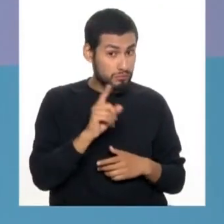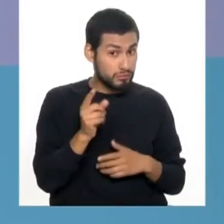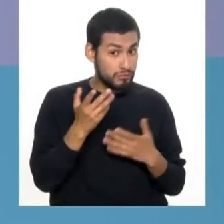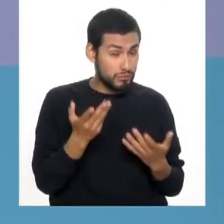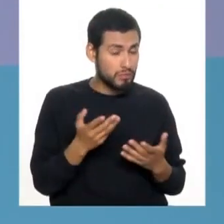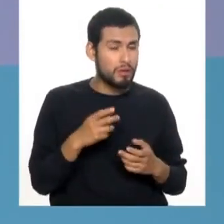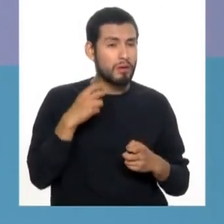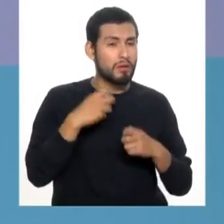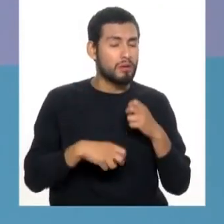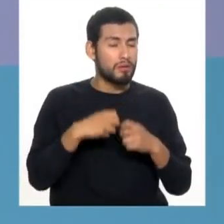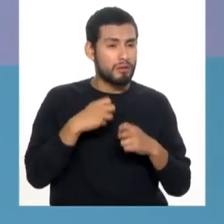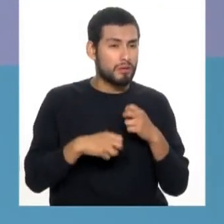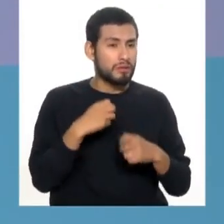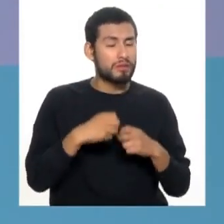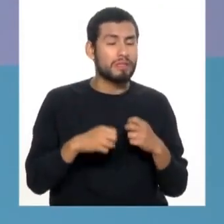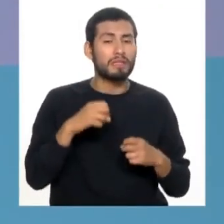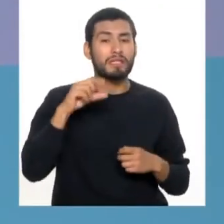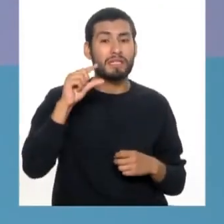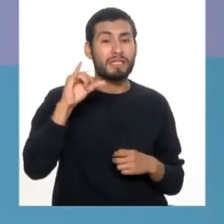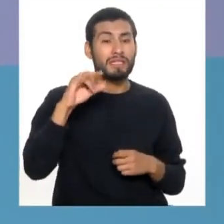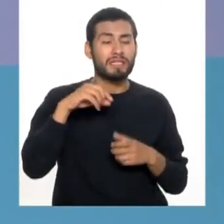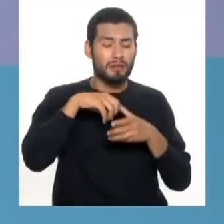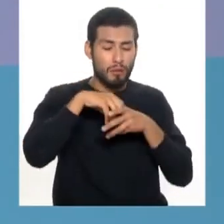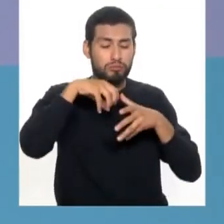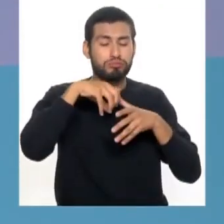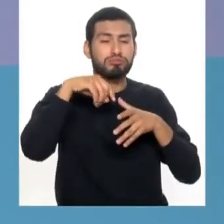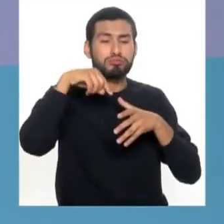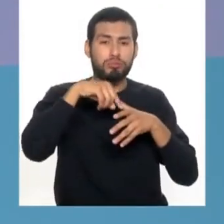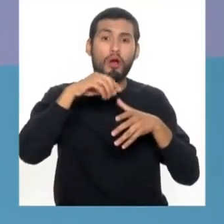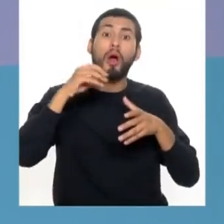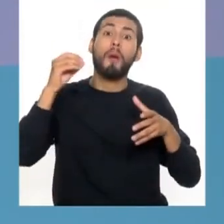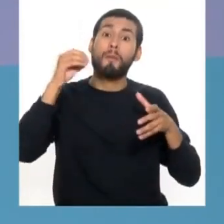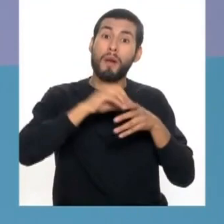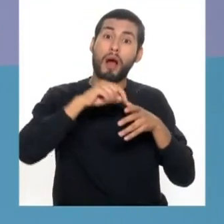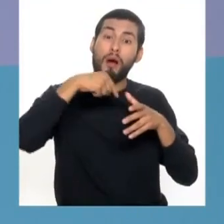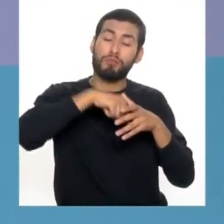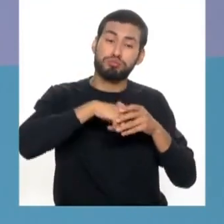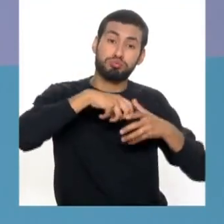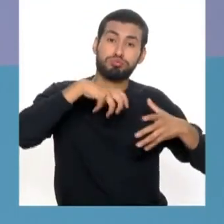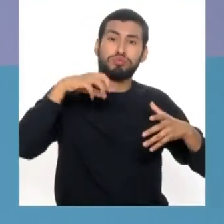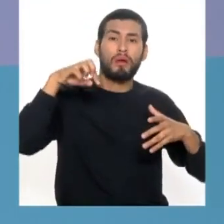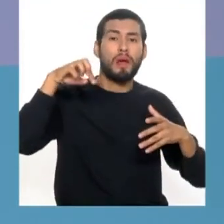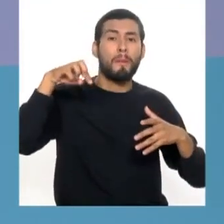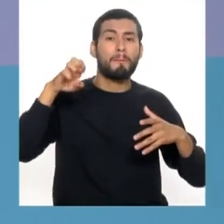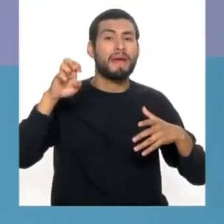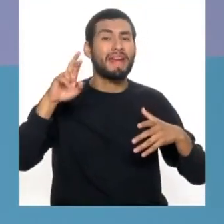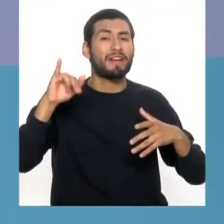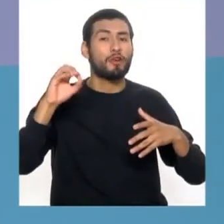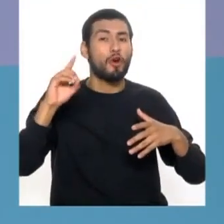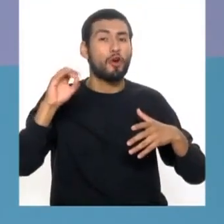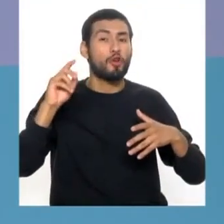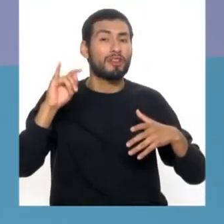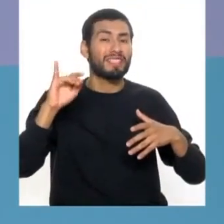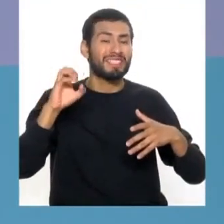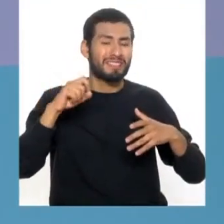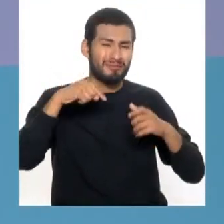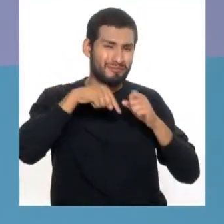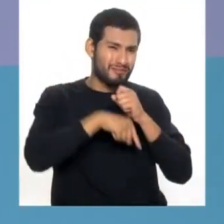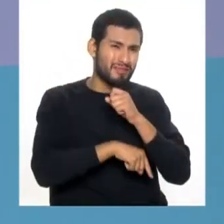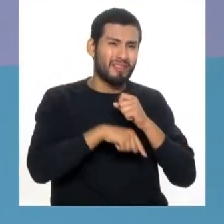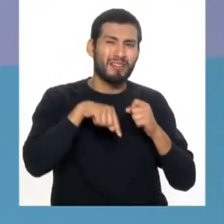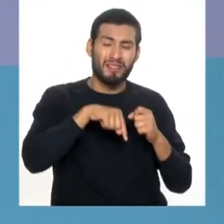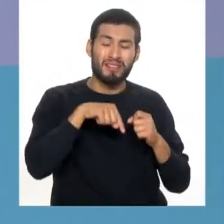el problema de la gingivitis va a pasar en una periodontitis, es una infección ya mucho más seria, ya donde hay que hacer tratamiento mucho más largo. El tratamiento de